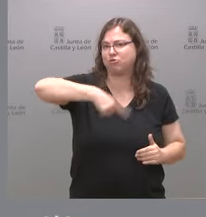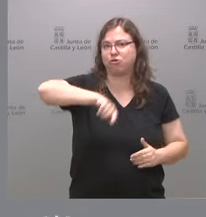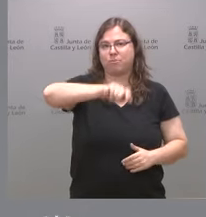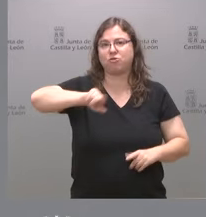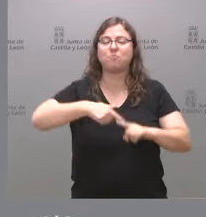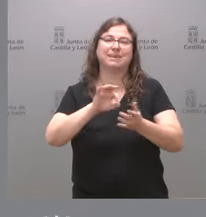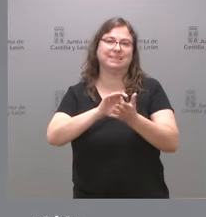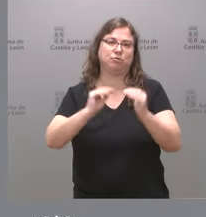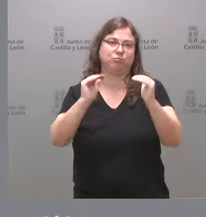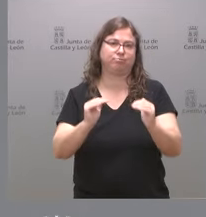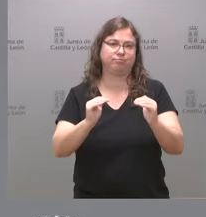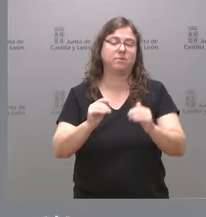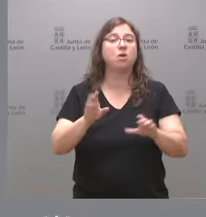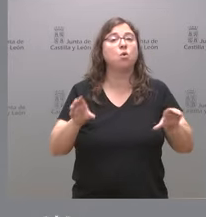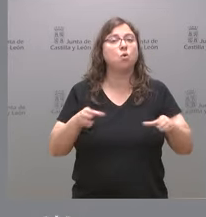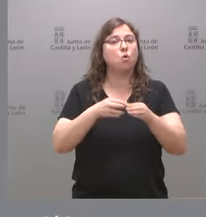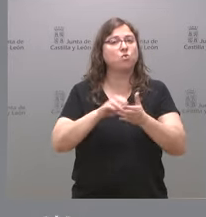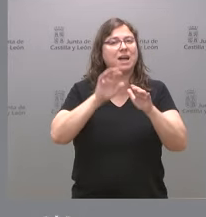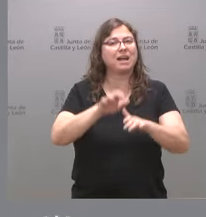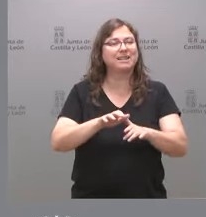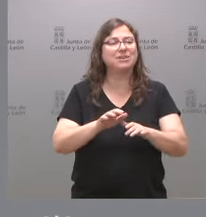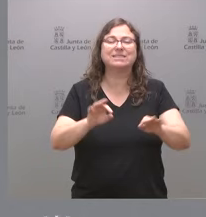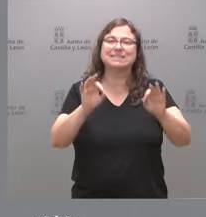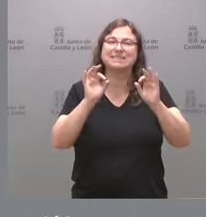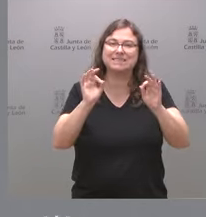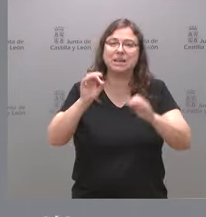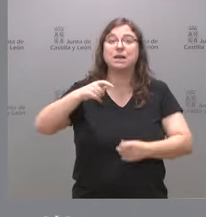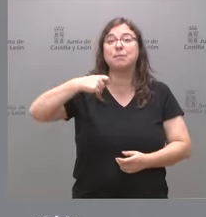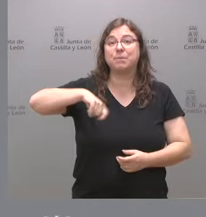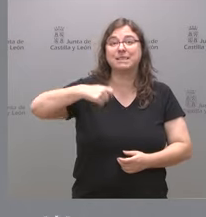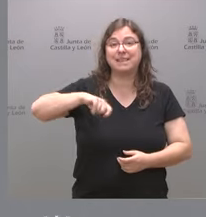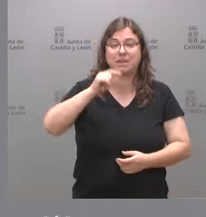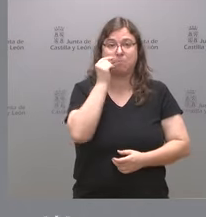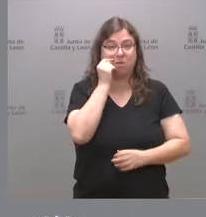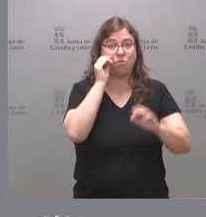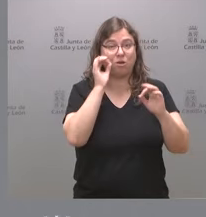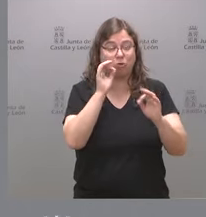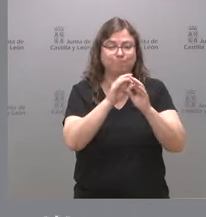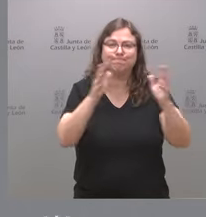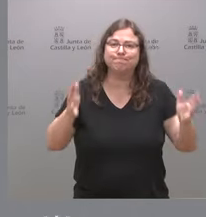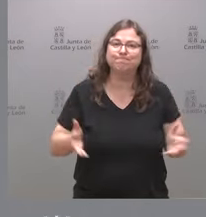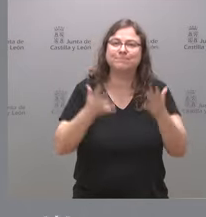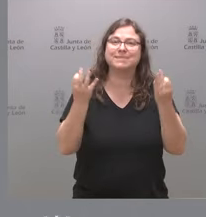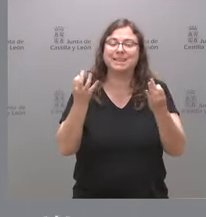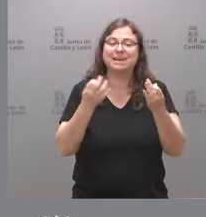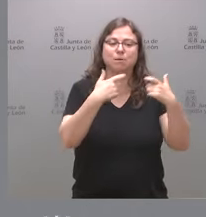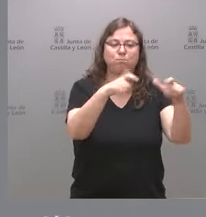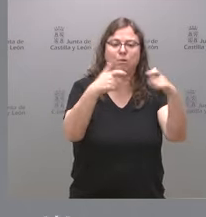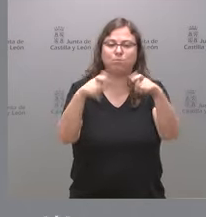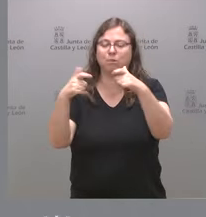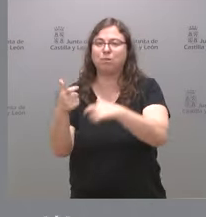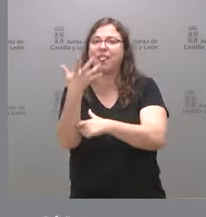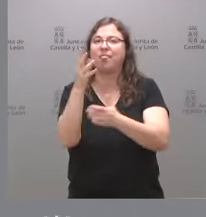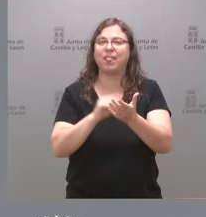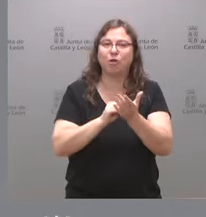Desde la Junta de Castilla y León como saben ustedes y especialmente el presidente Alfonso Fernández de Mañueco ha impulsado cinco paquetes de rebajas